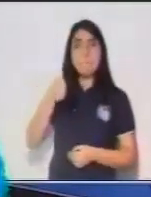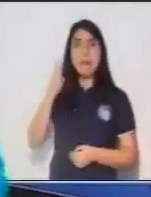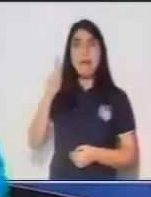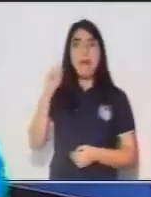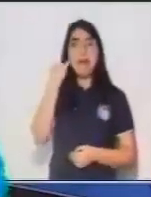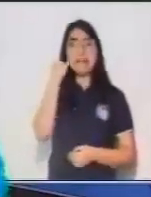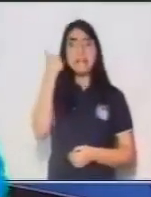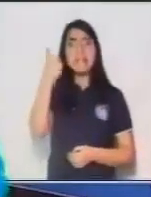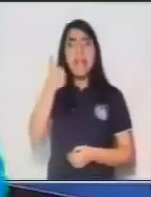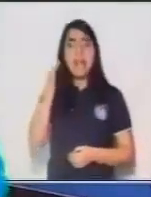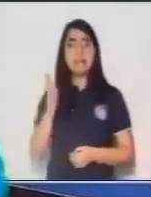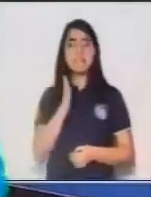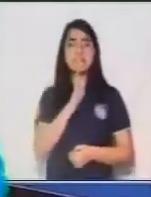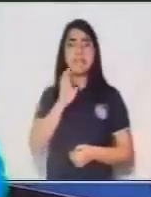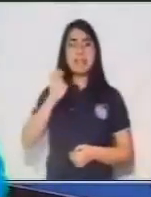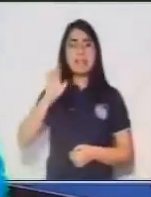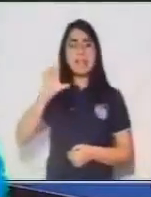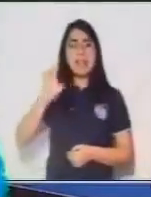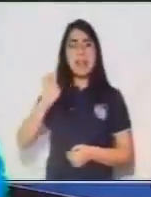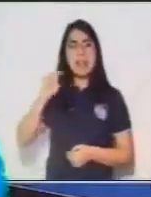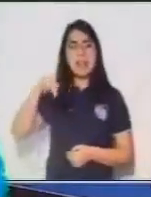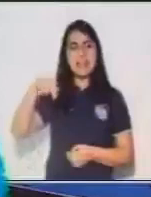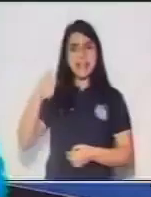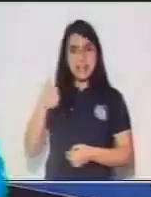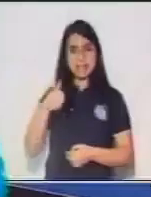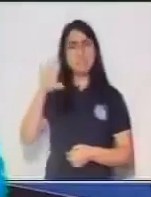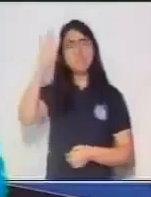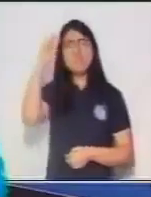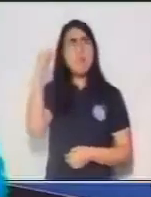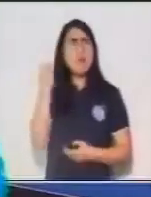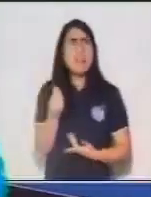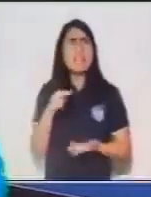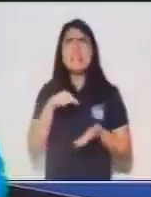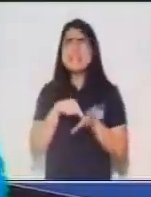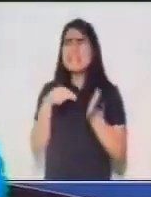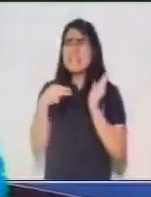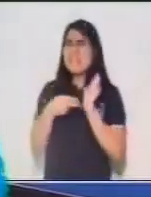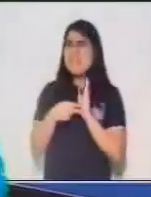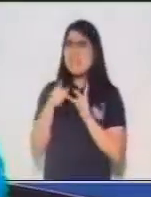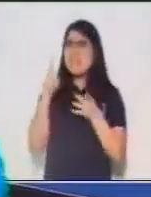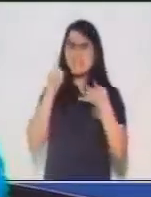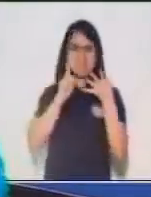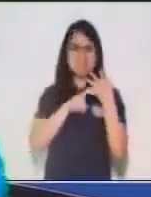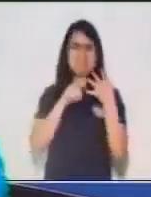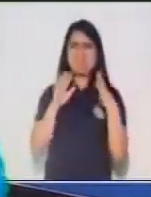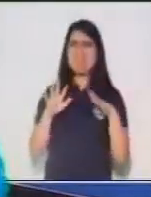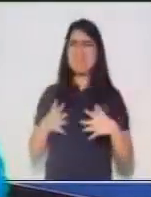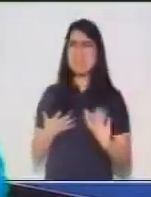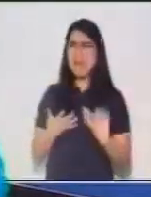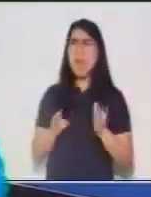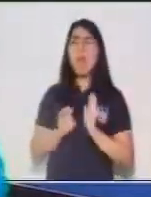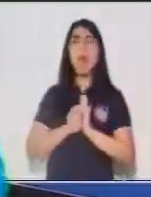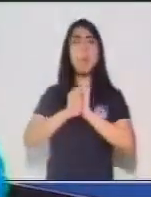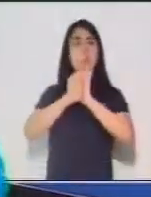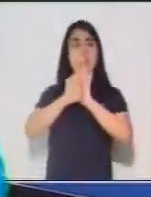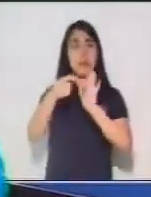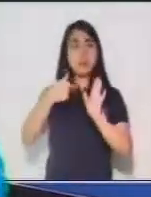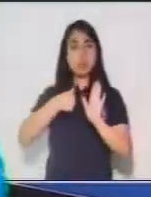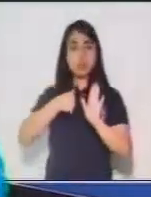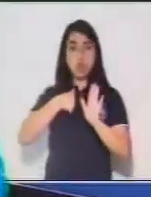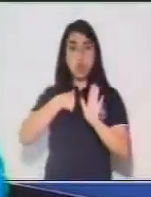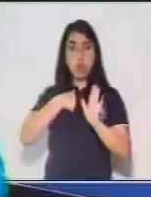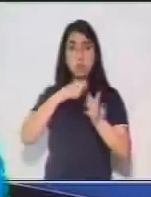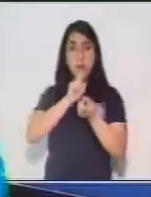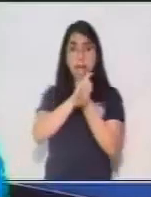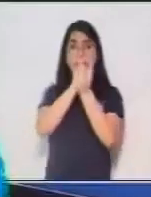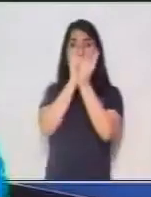¿Por qué es una oposición? Si quitamos esa parte en el sujeto, no cambia